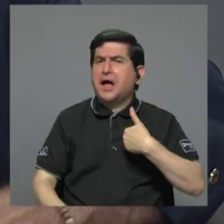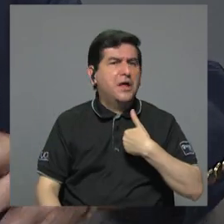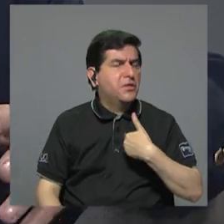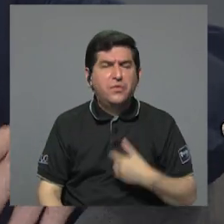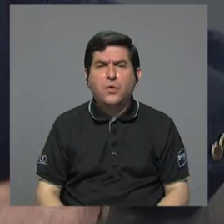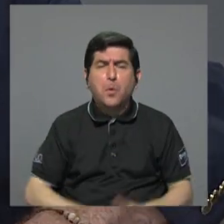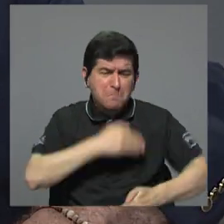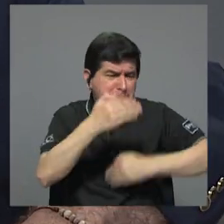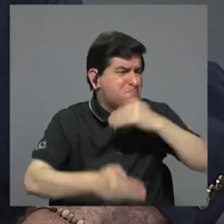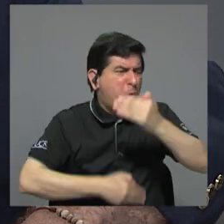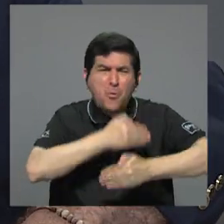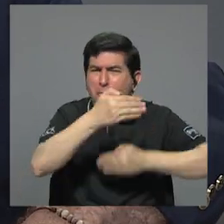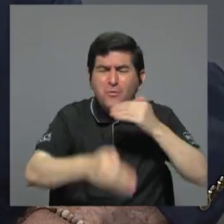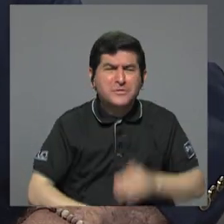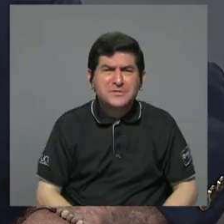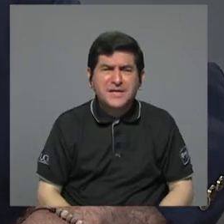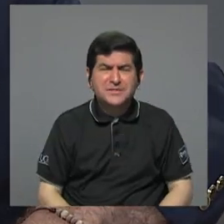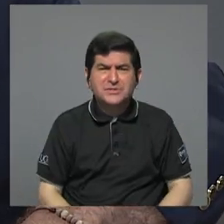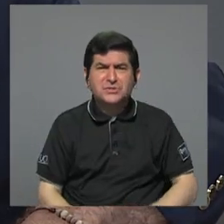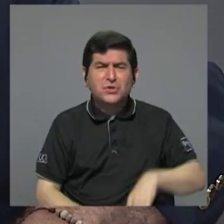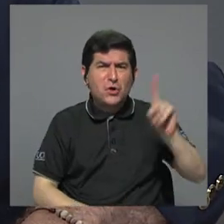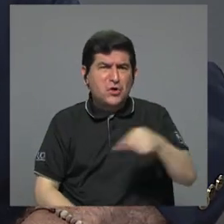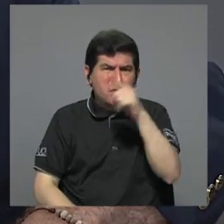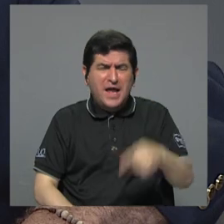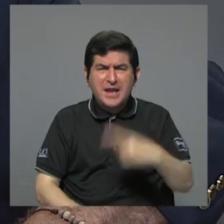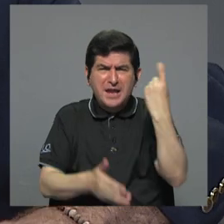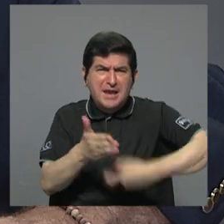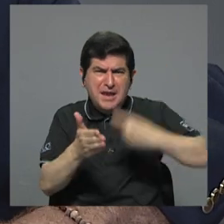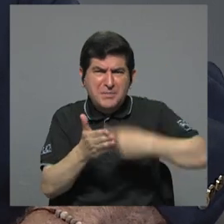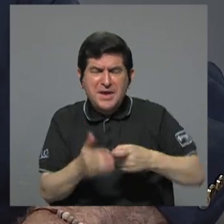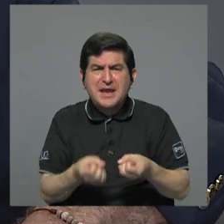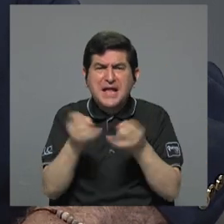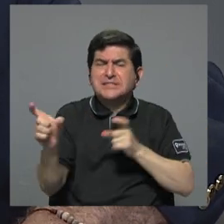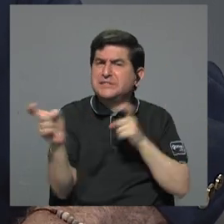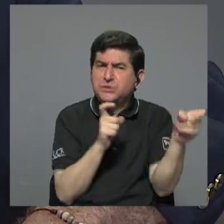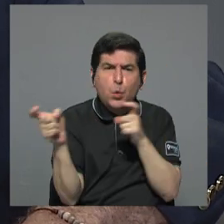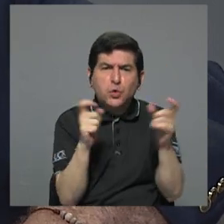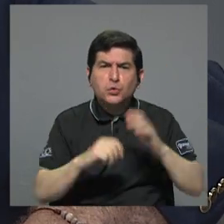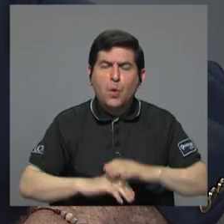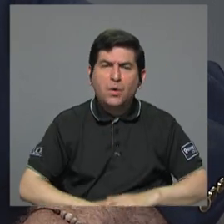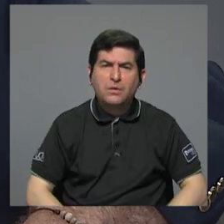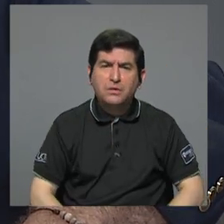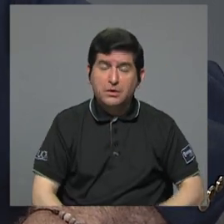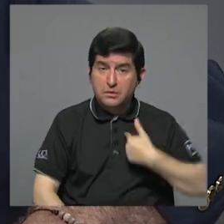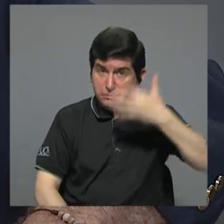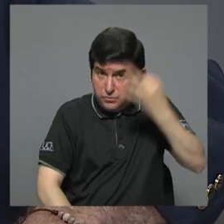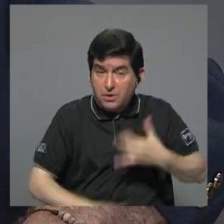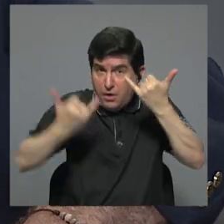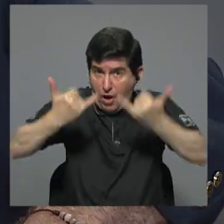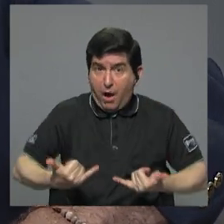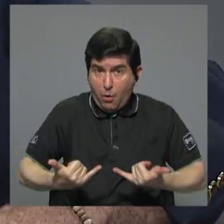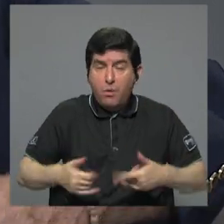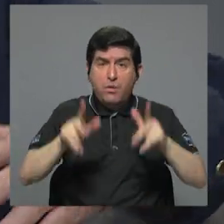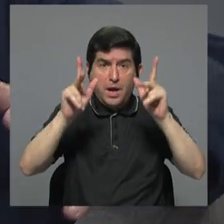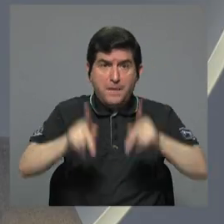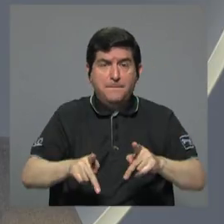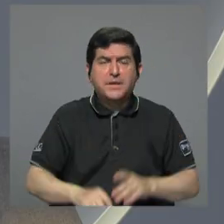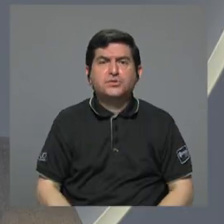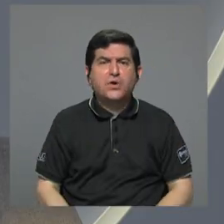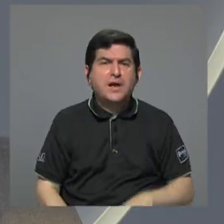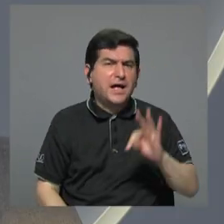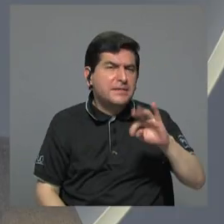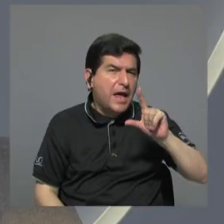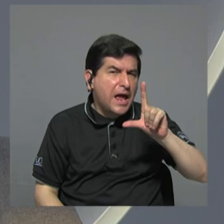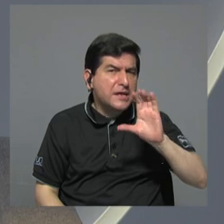de abrir un proceso de desgrabación arancelaria indiscriminada. Entonces, a mí me parece que ahora hay gente diciendo... de libre